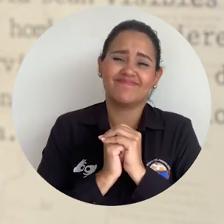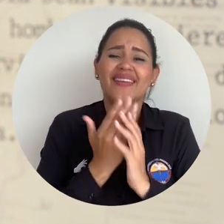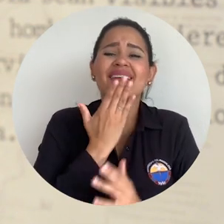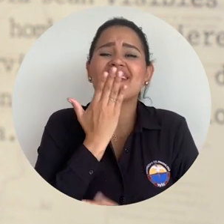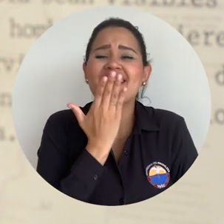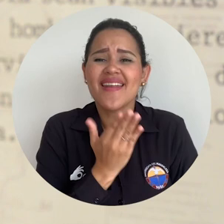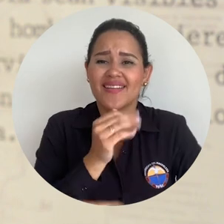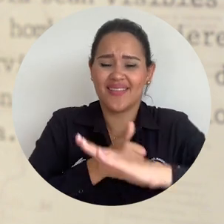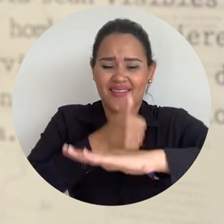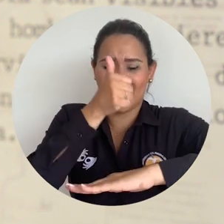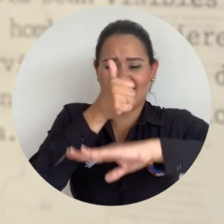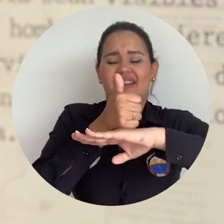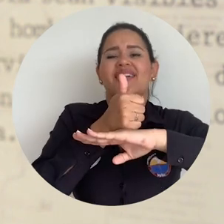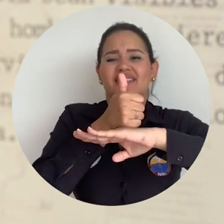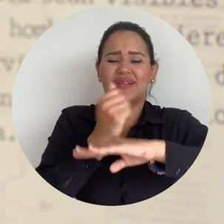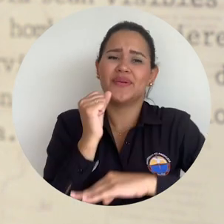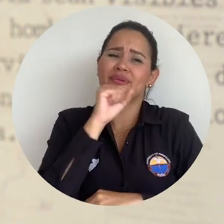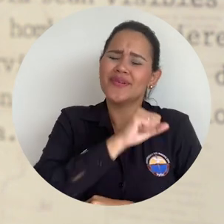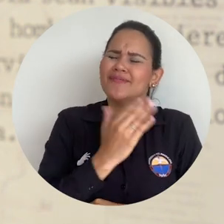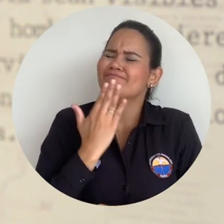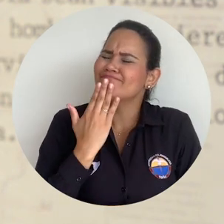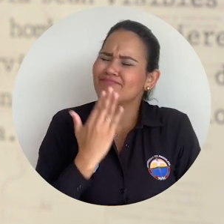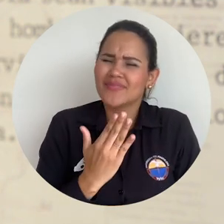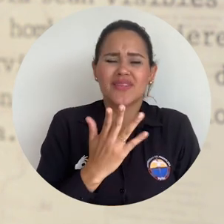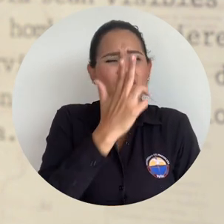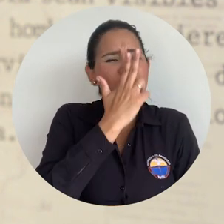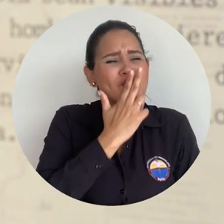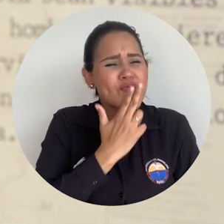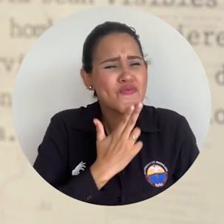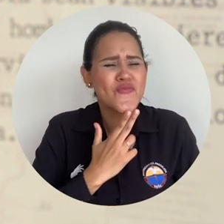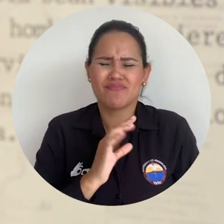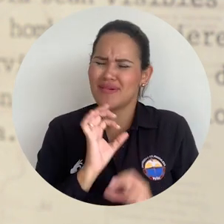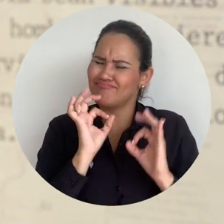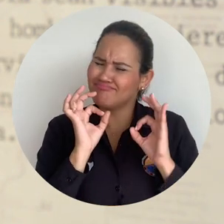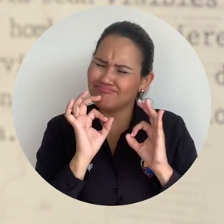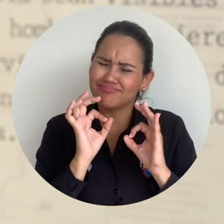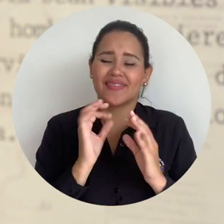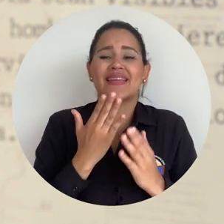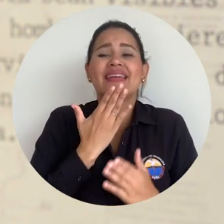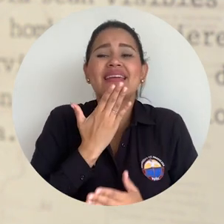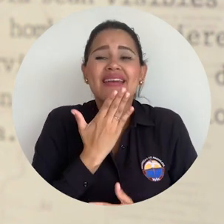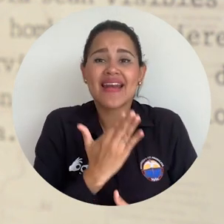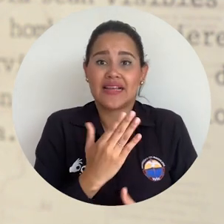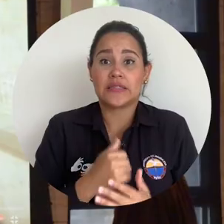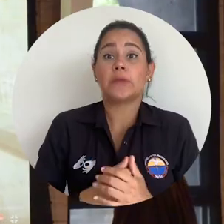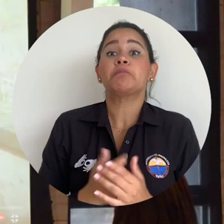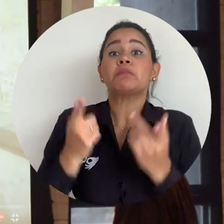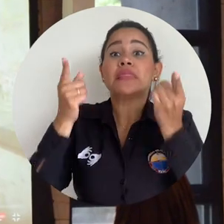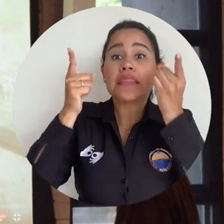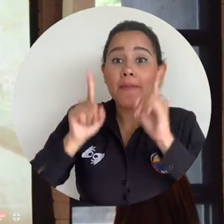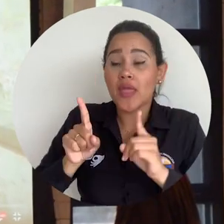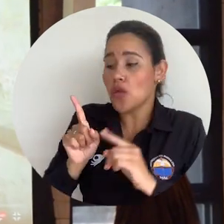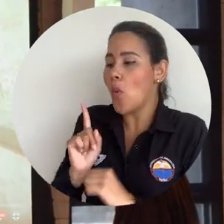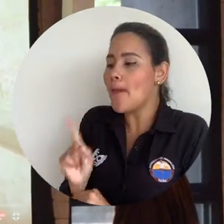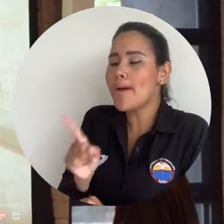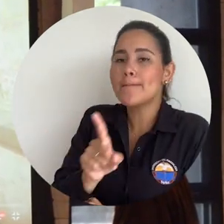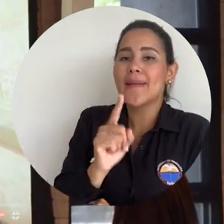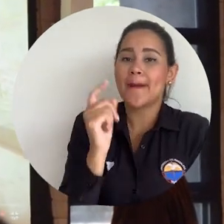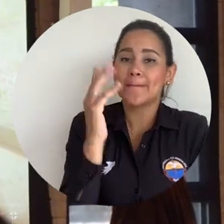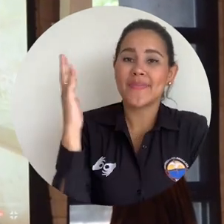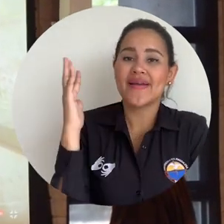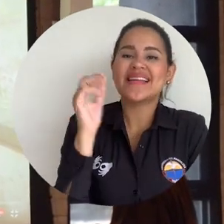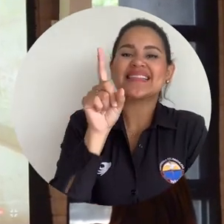Pablo Vera, que el Señor le bendiga por su gesto, por su nobleza. Además de las seis